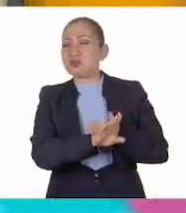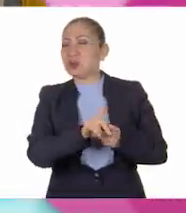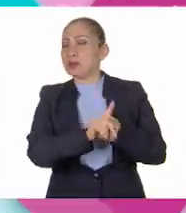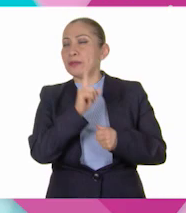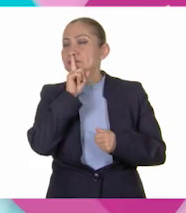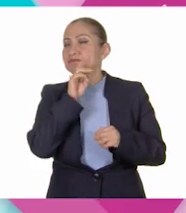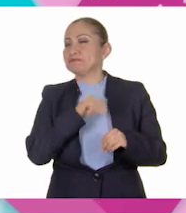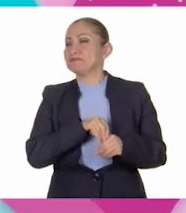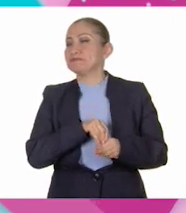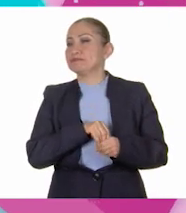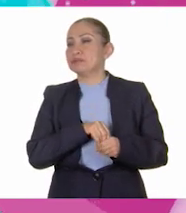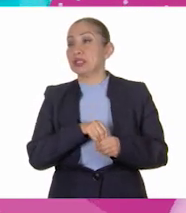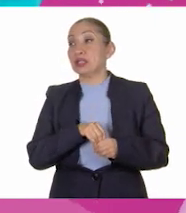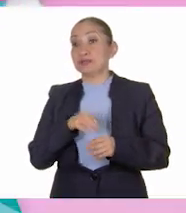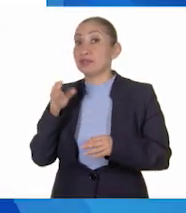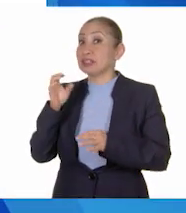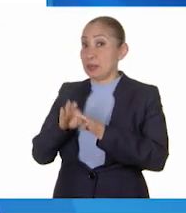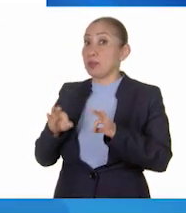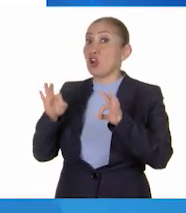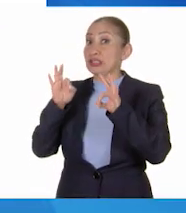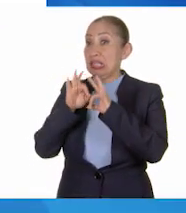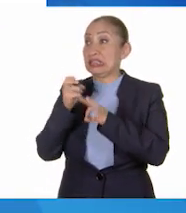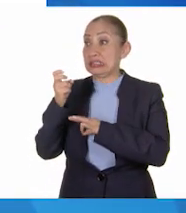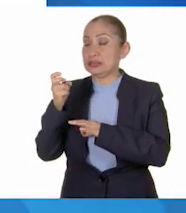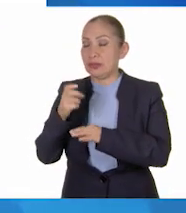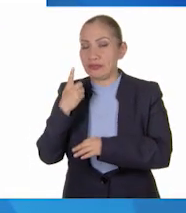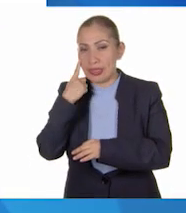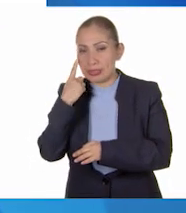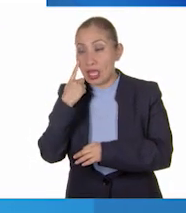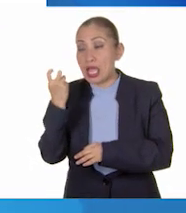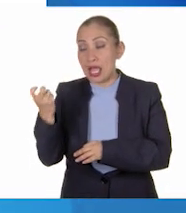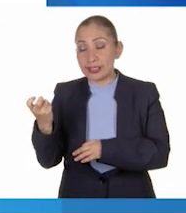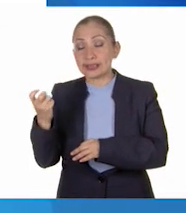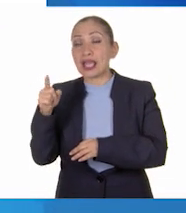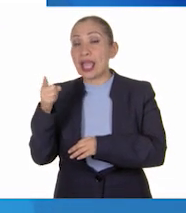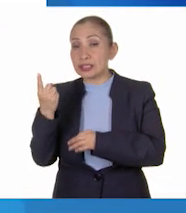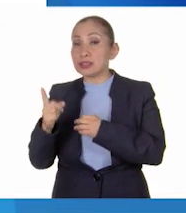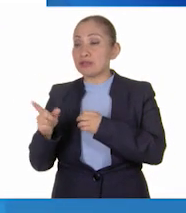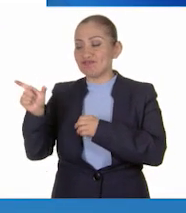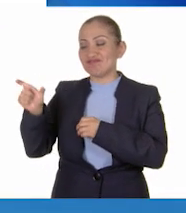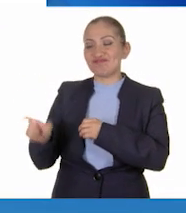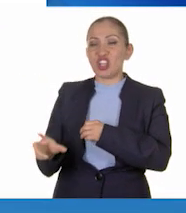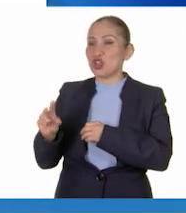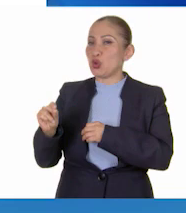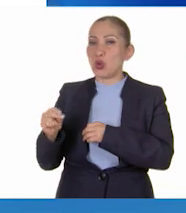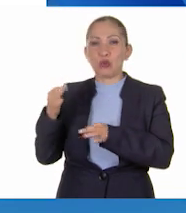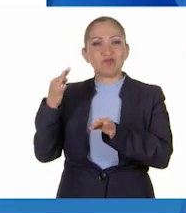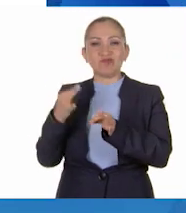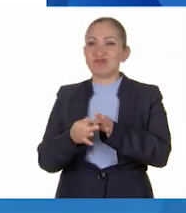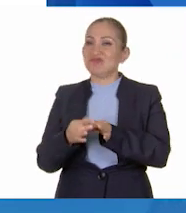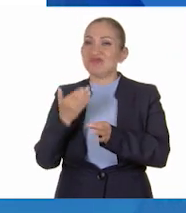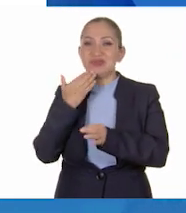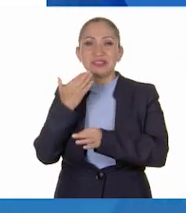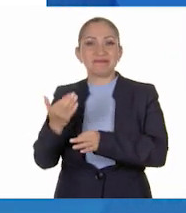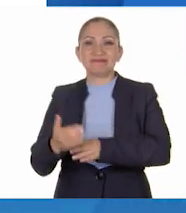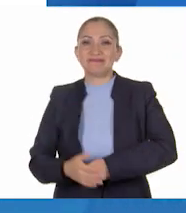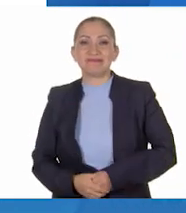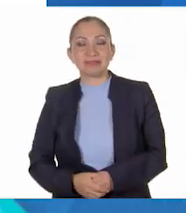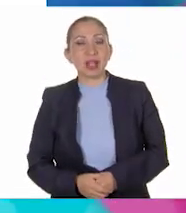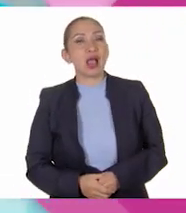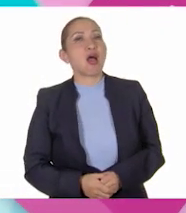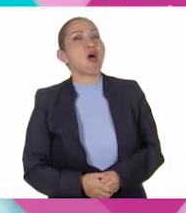conflictos. Entonces, qué importante comentario, Eric. Ese también es un comportamiento no asertivo. ¡Ah!